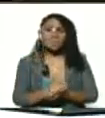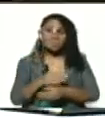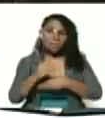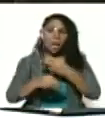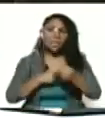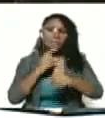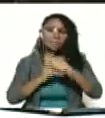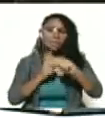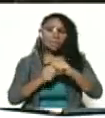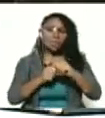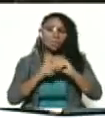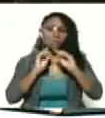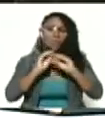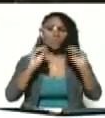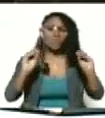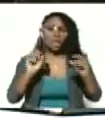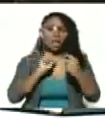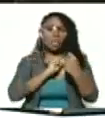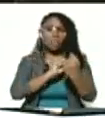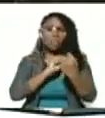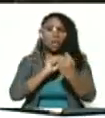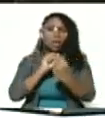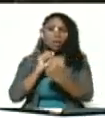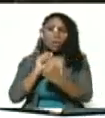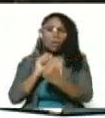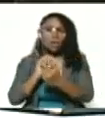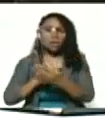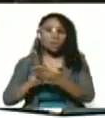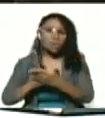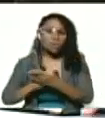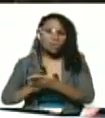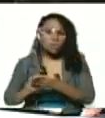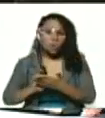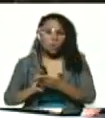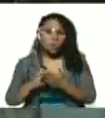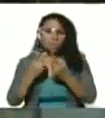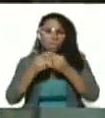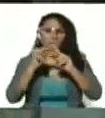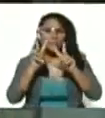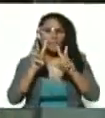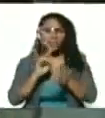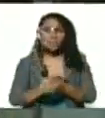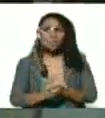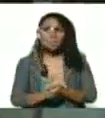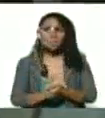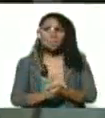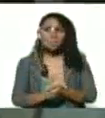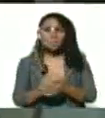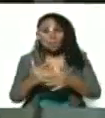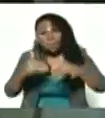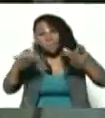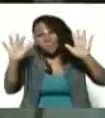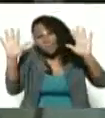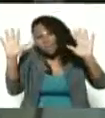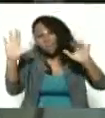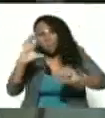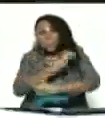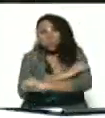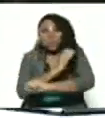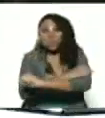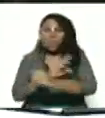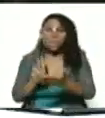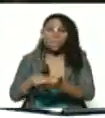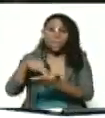Haber convocado al diálogo, a la reconciliación y a la paz. A pesar de que la oposición se haya